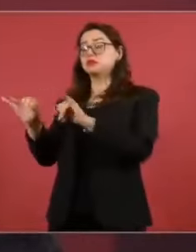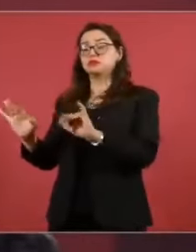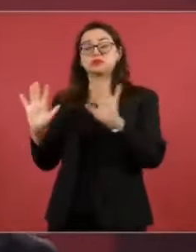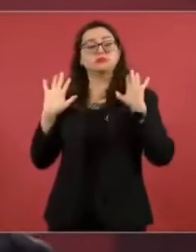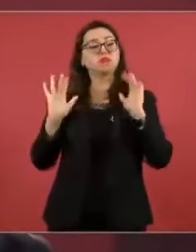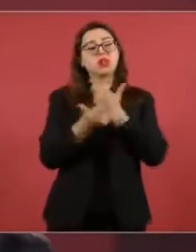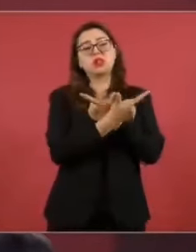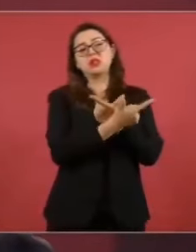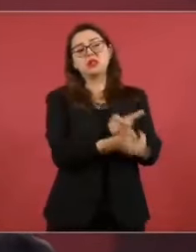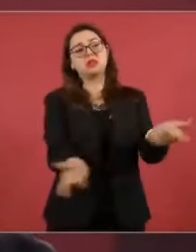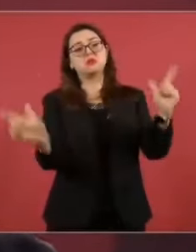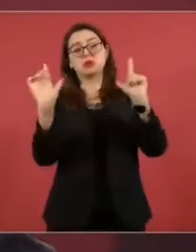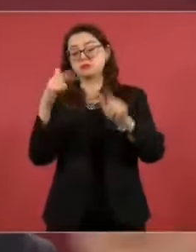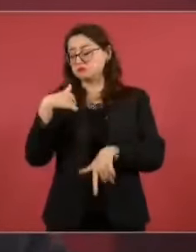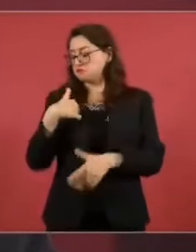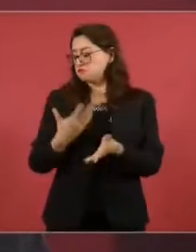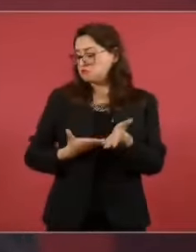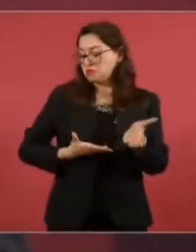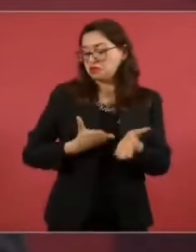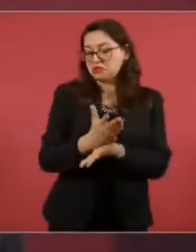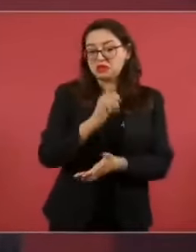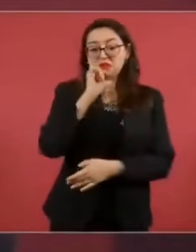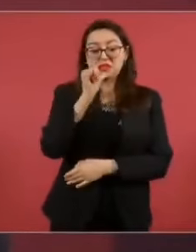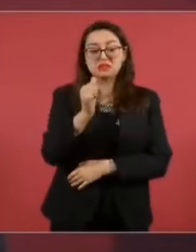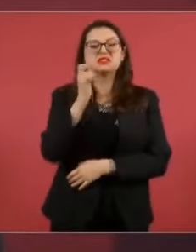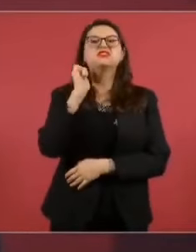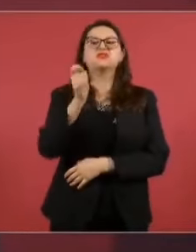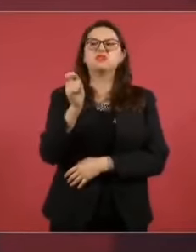para robar,